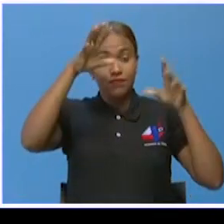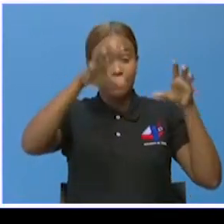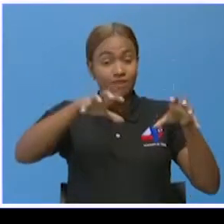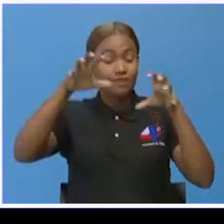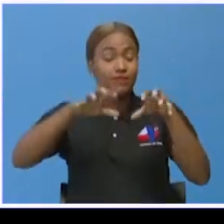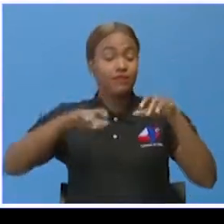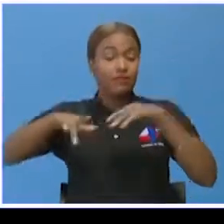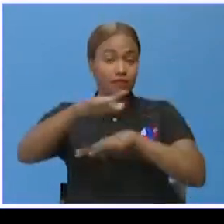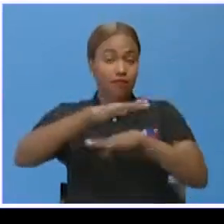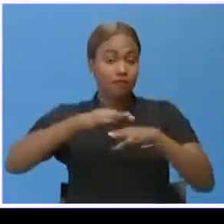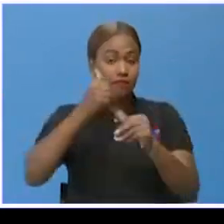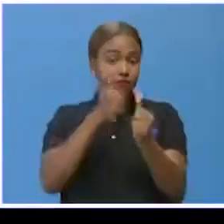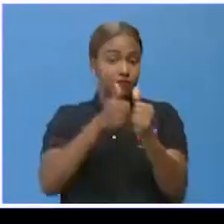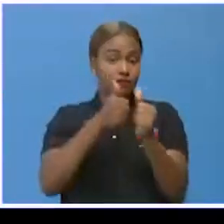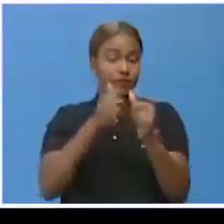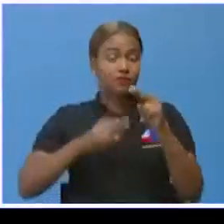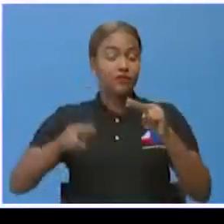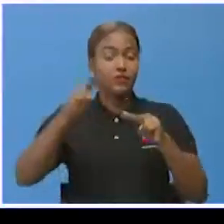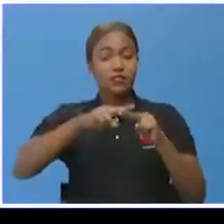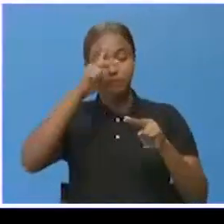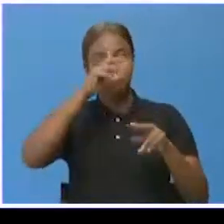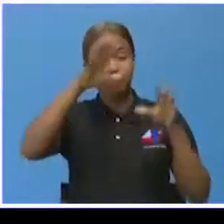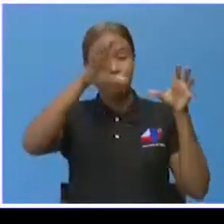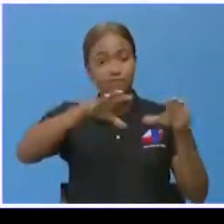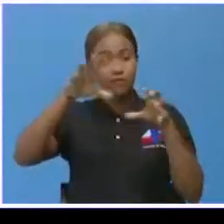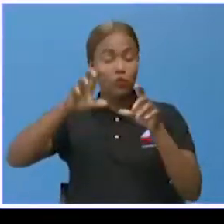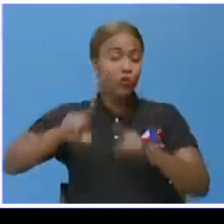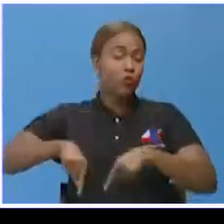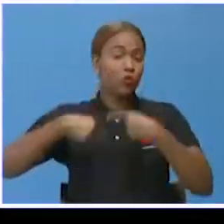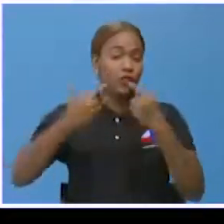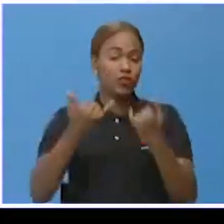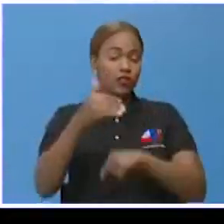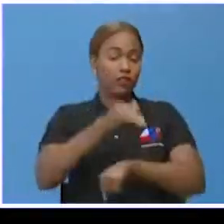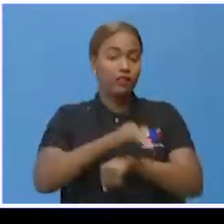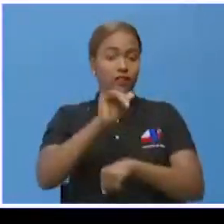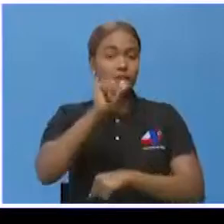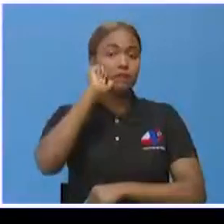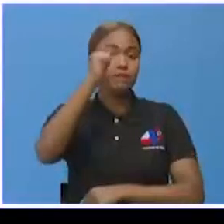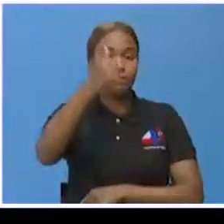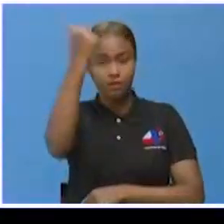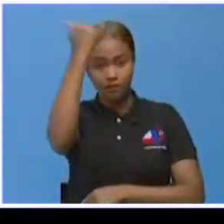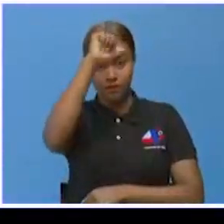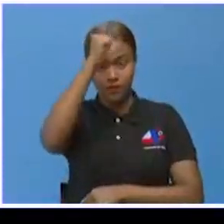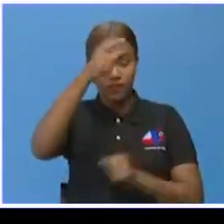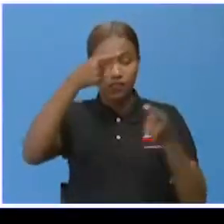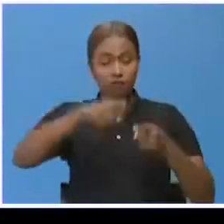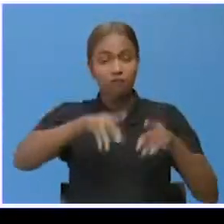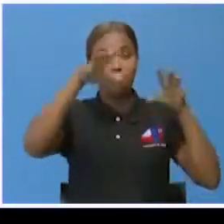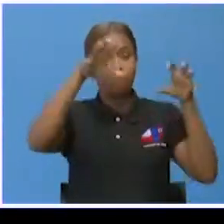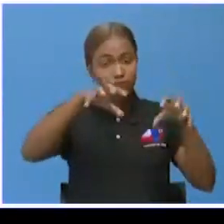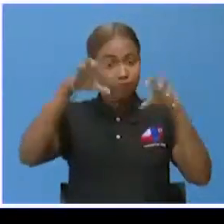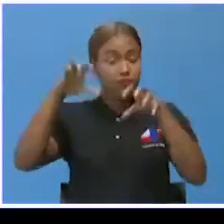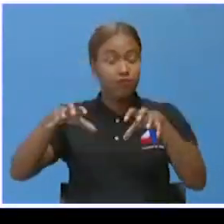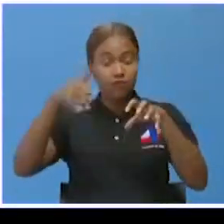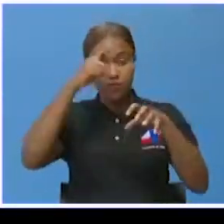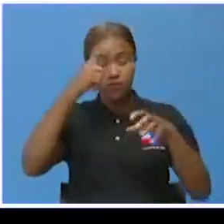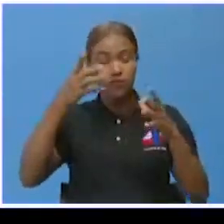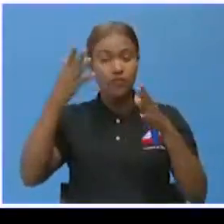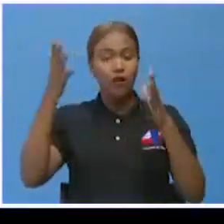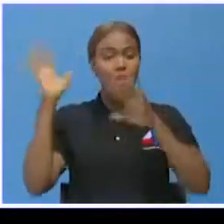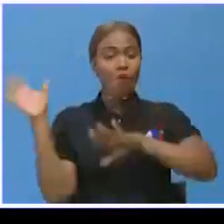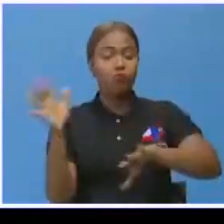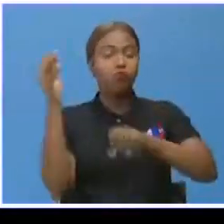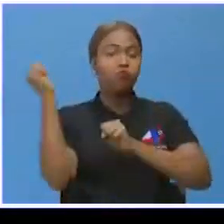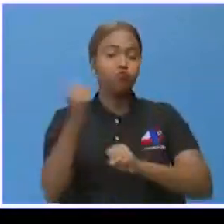frontal. El mismo aumentará las lluvias durante esta noche y mañana domingo, provocando aguaceros con tormentas